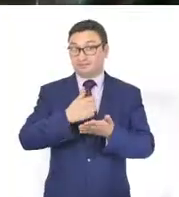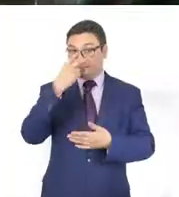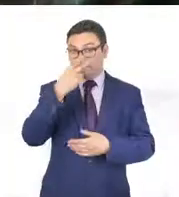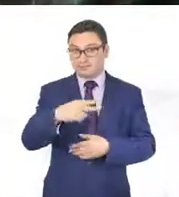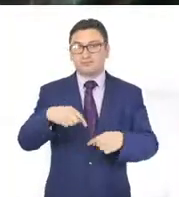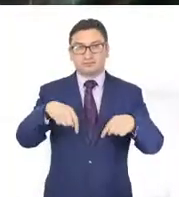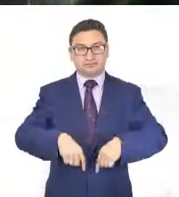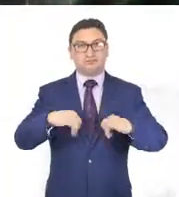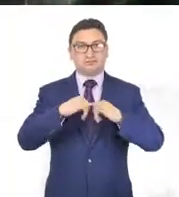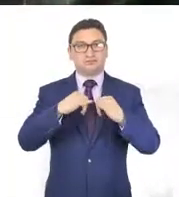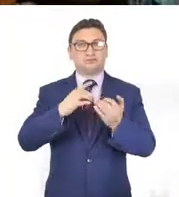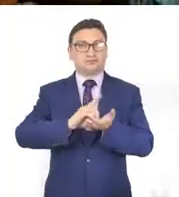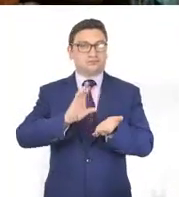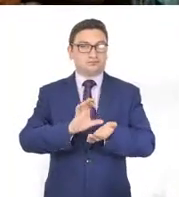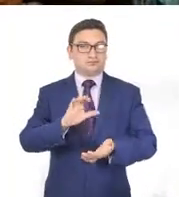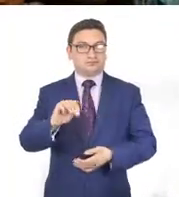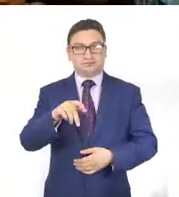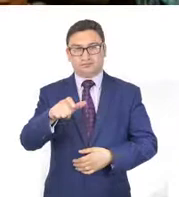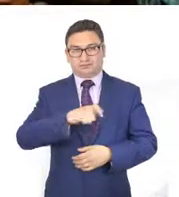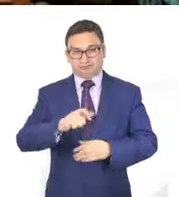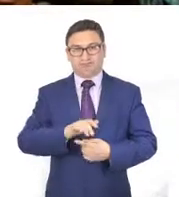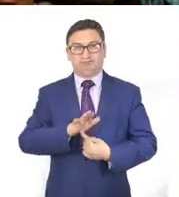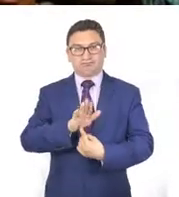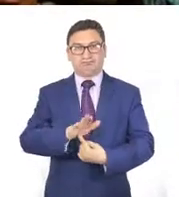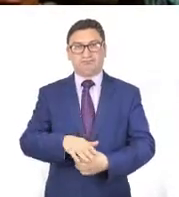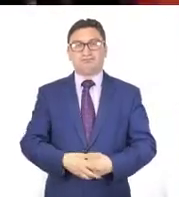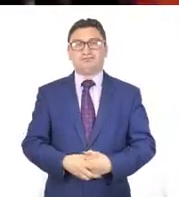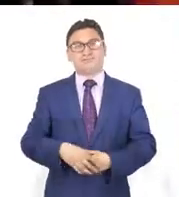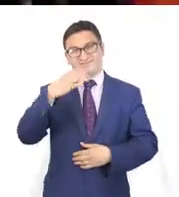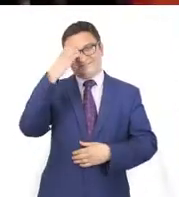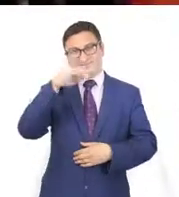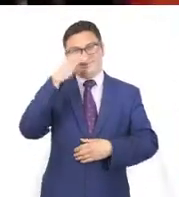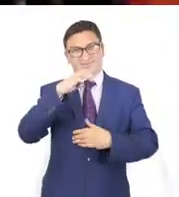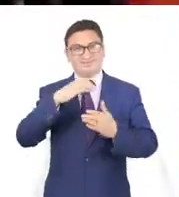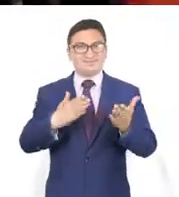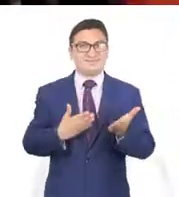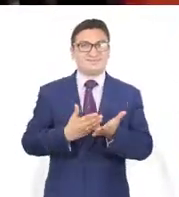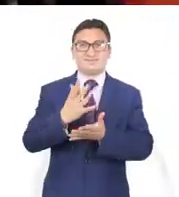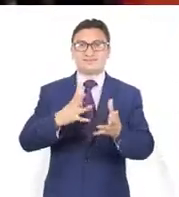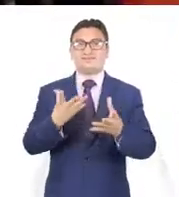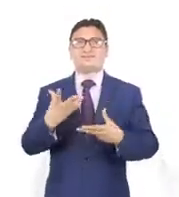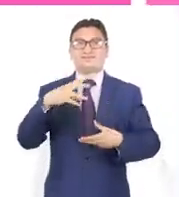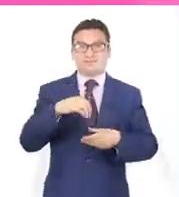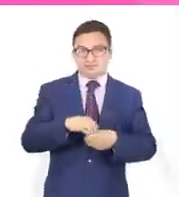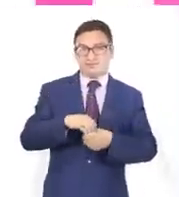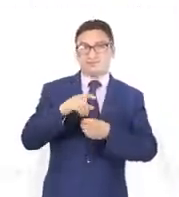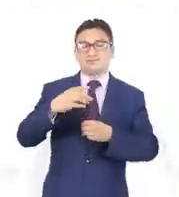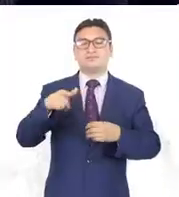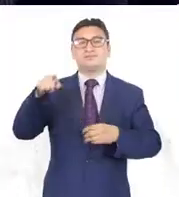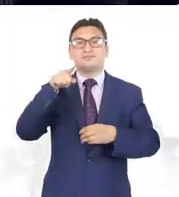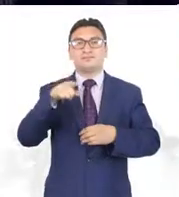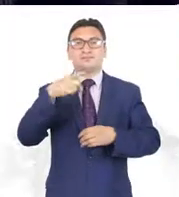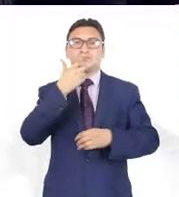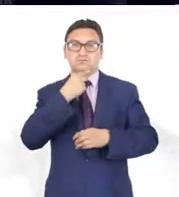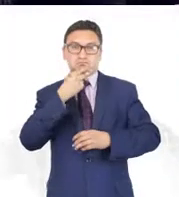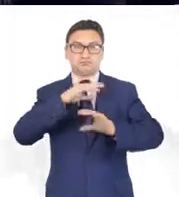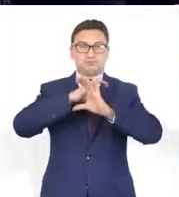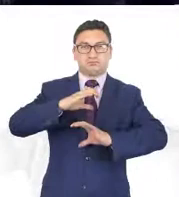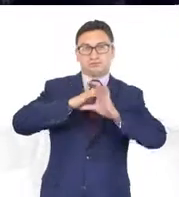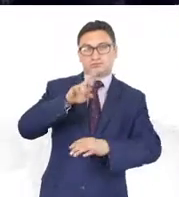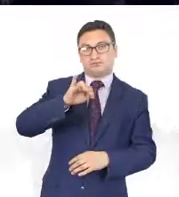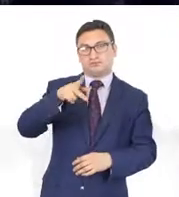Compartimos la experiencia incluyente en el concierto de Ricky Martin que se efectuó en el Zócalo Capitalino. Fue